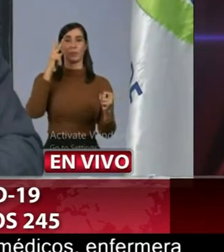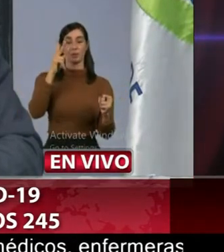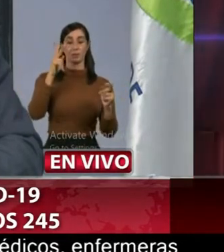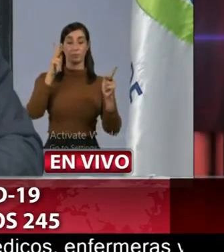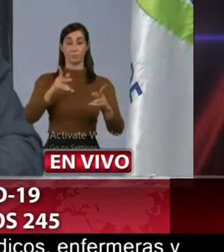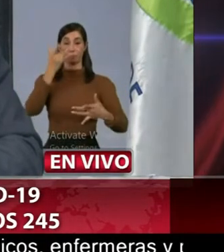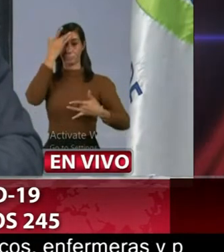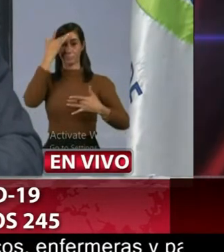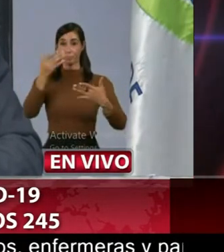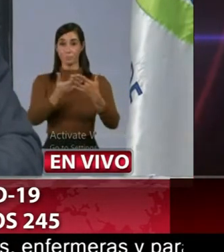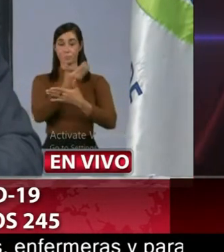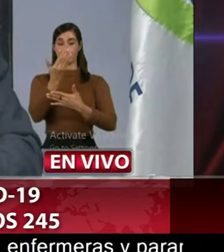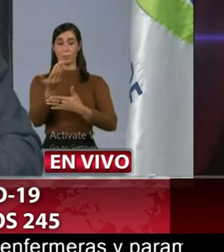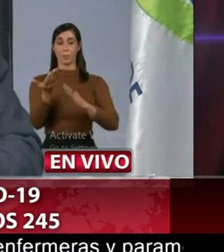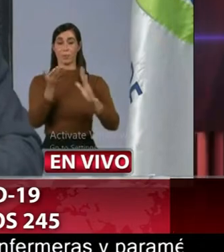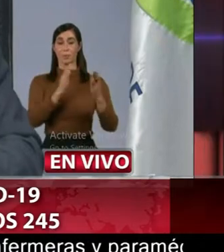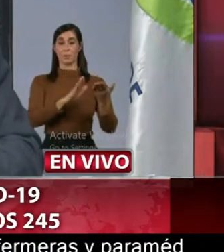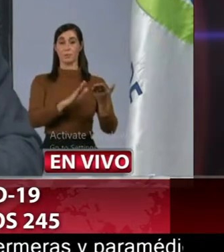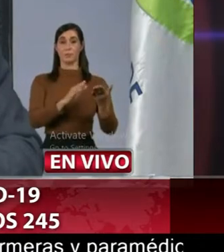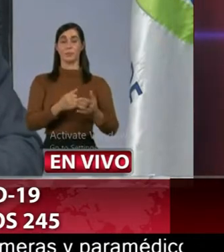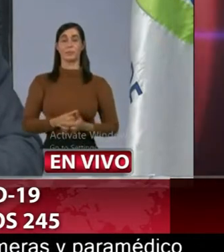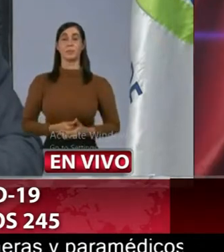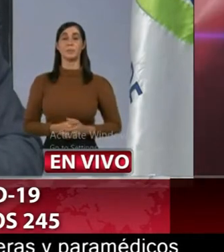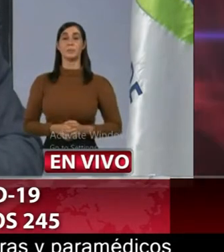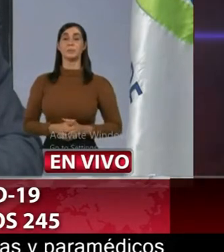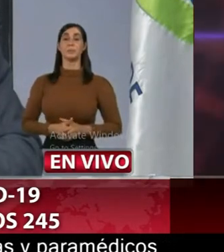casos nuevos de fallecimiento